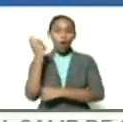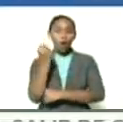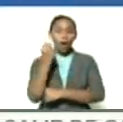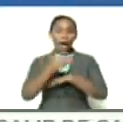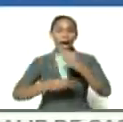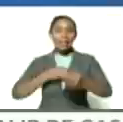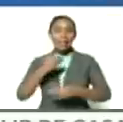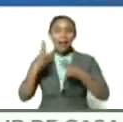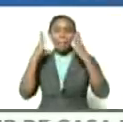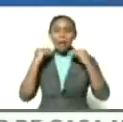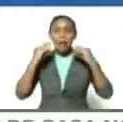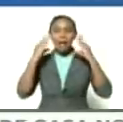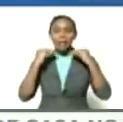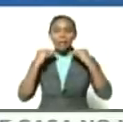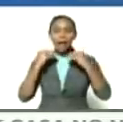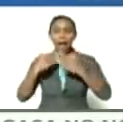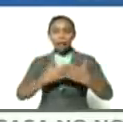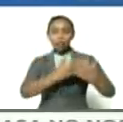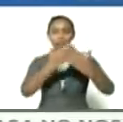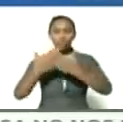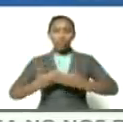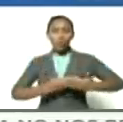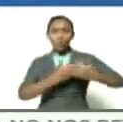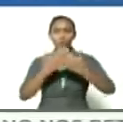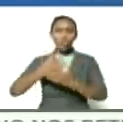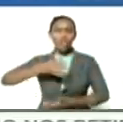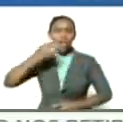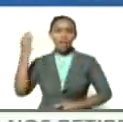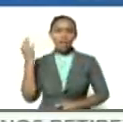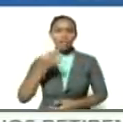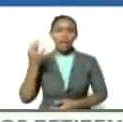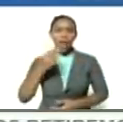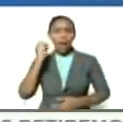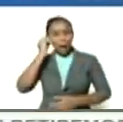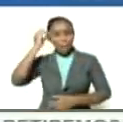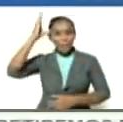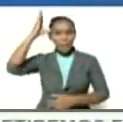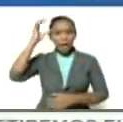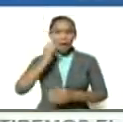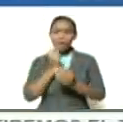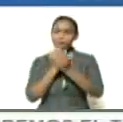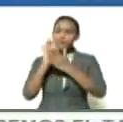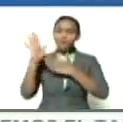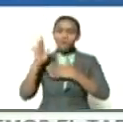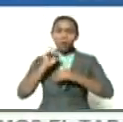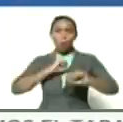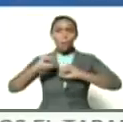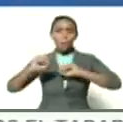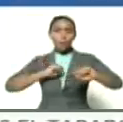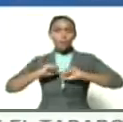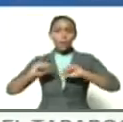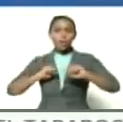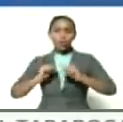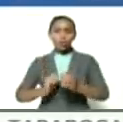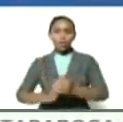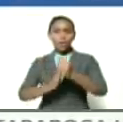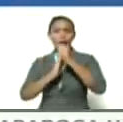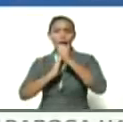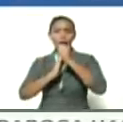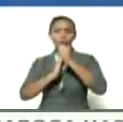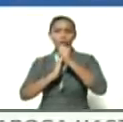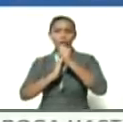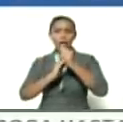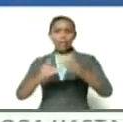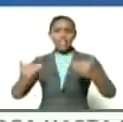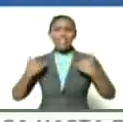de sus experiencias de sus estudios de su realidad de la capacidad infinita de acción de su liderazgo de